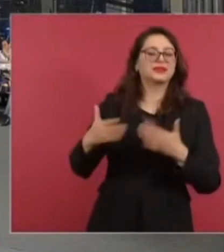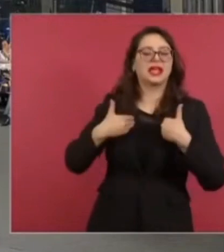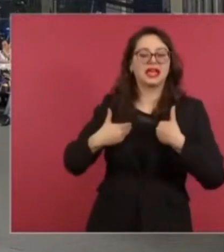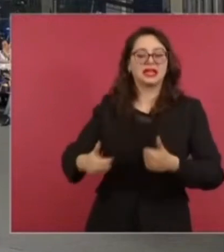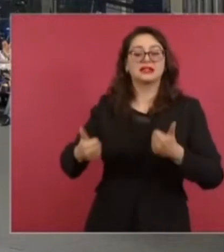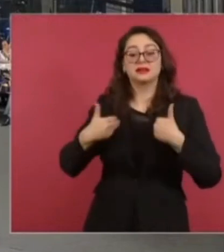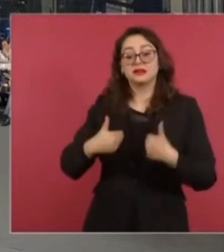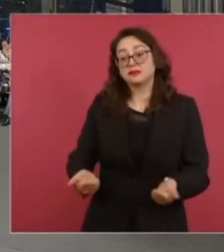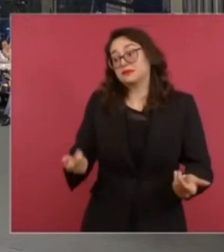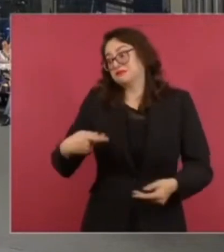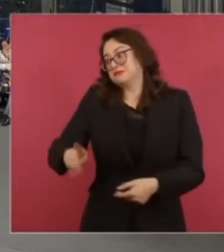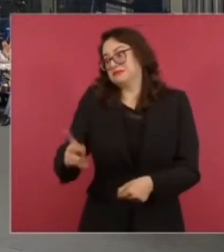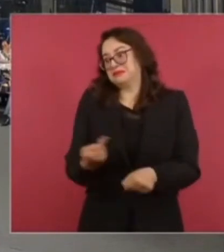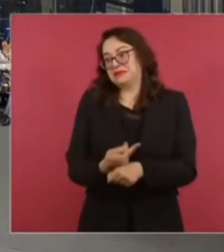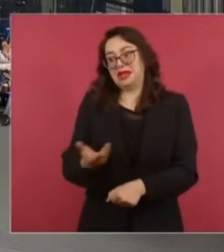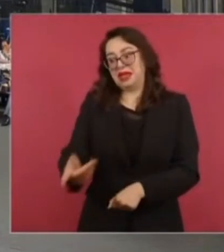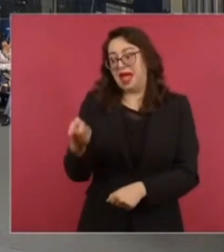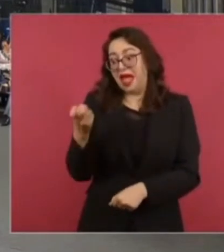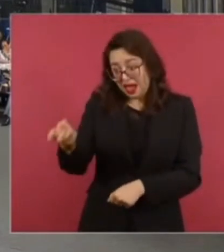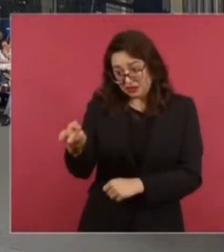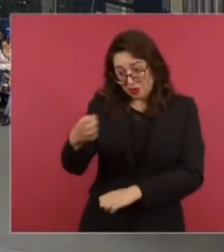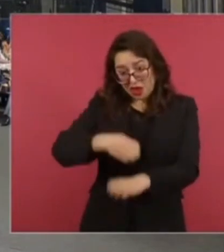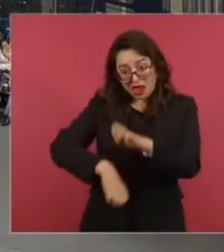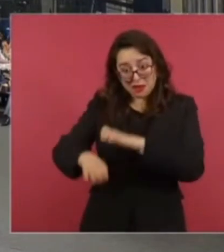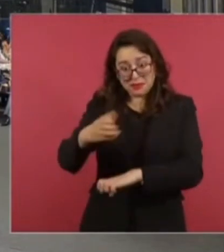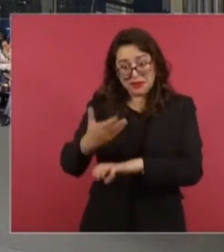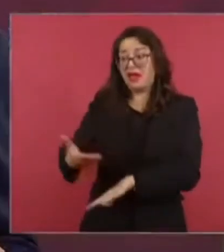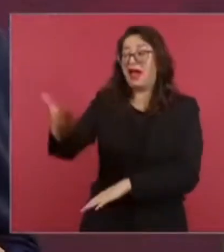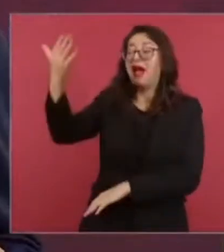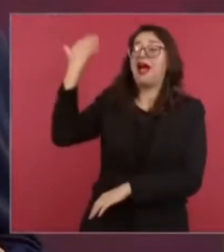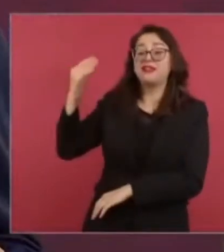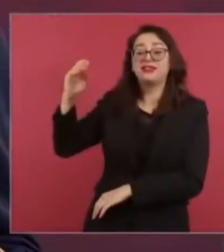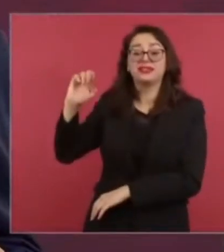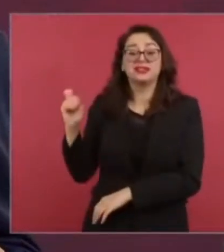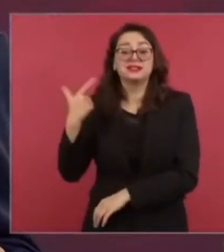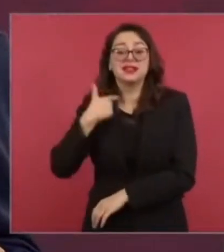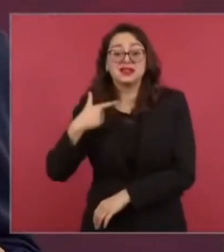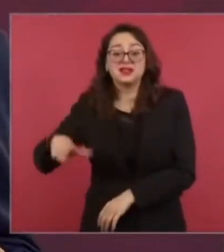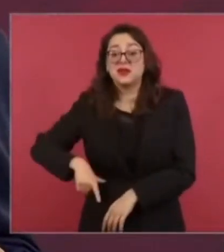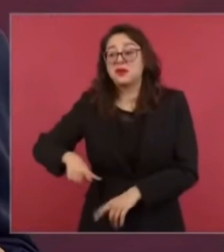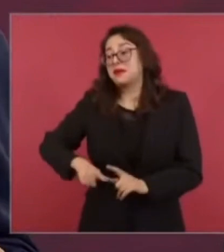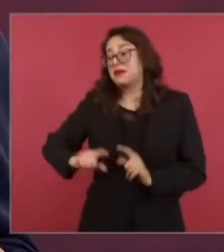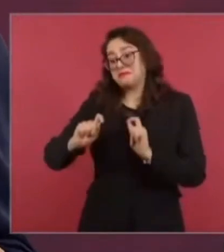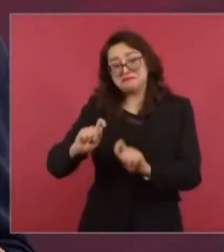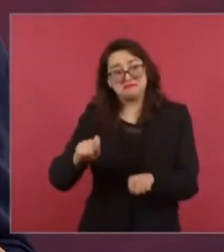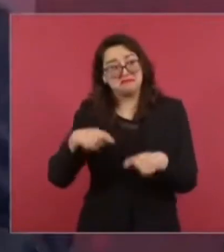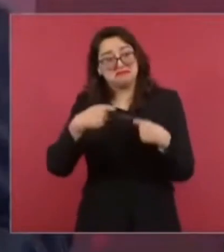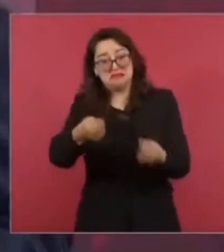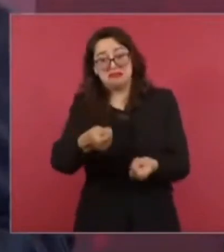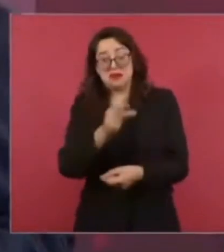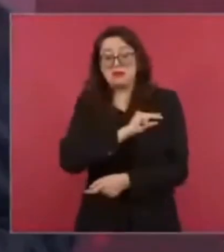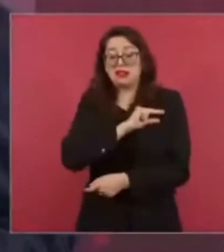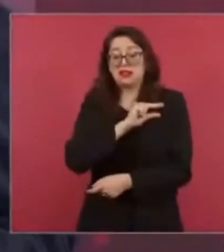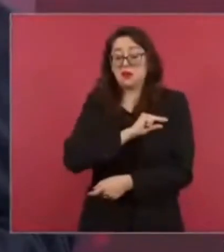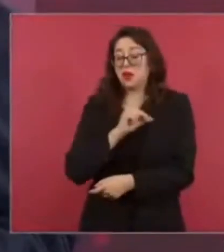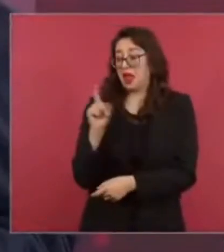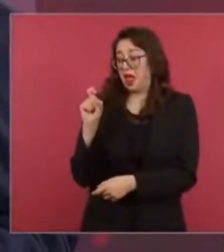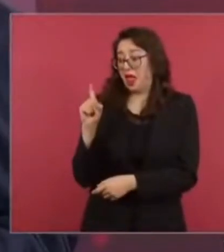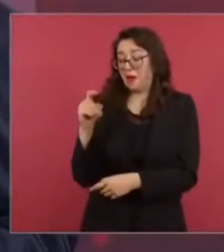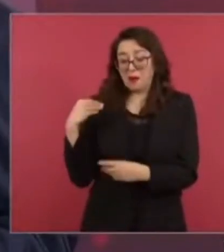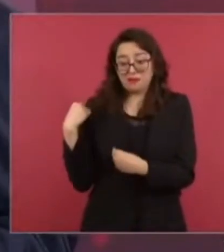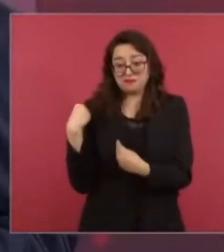de las concesiones que entregaron sí siempre que vamos para allá hay esa